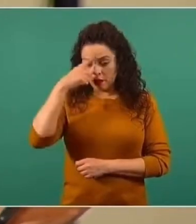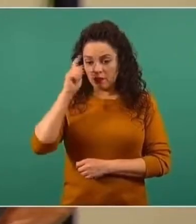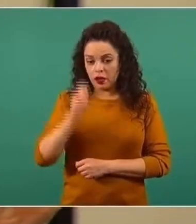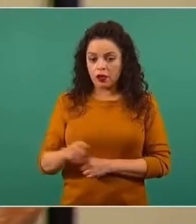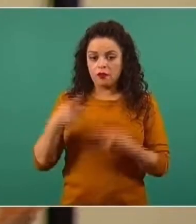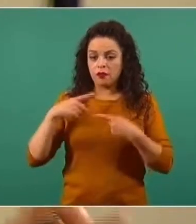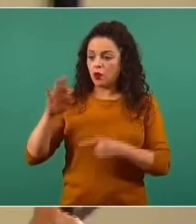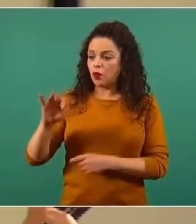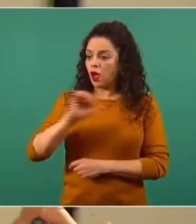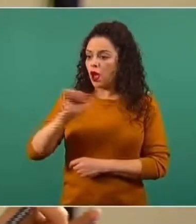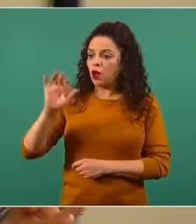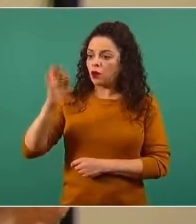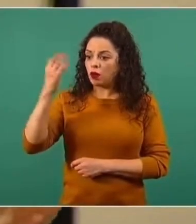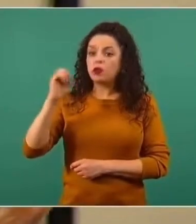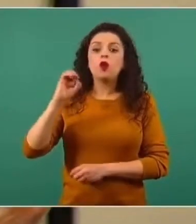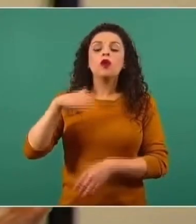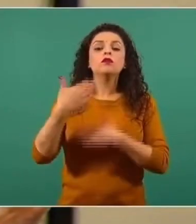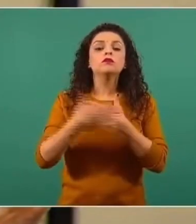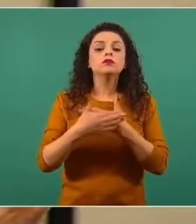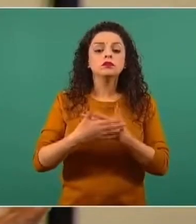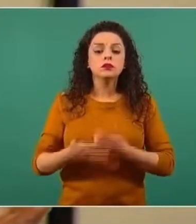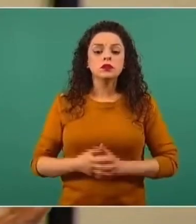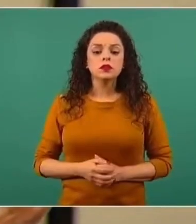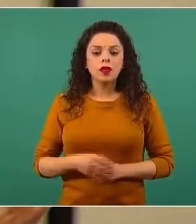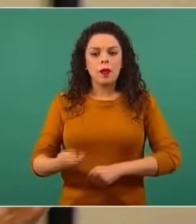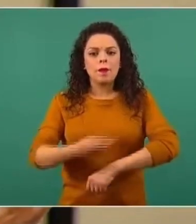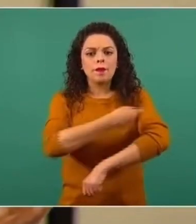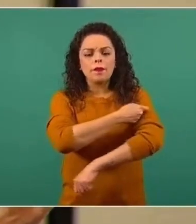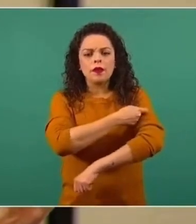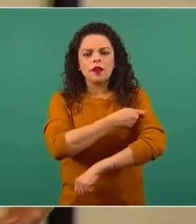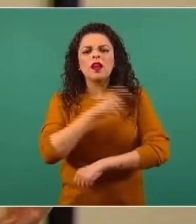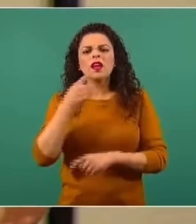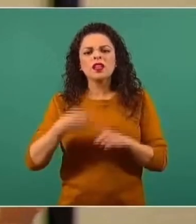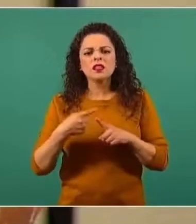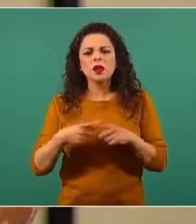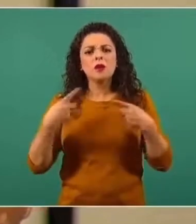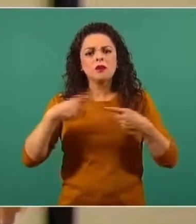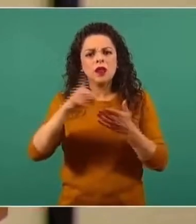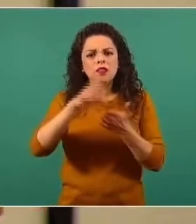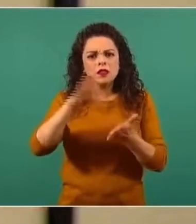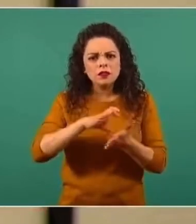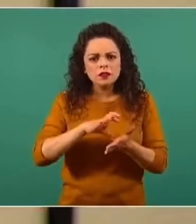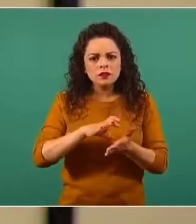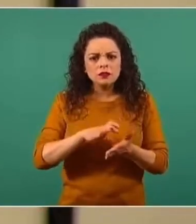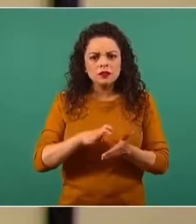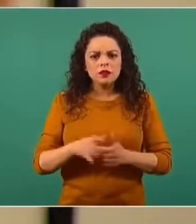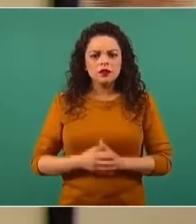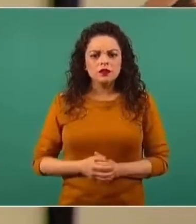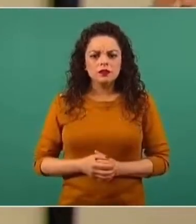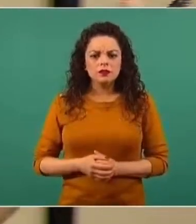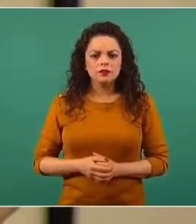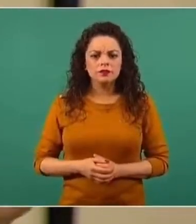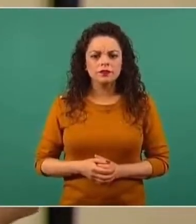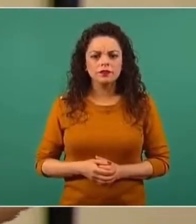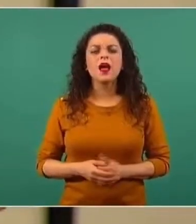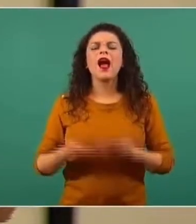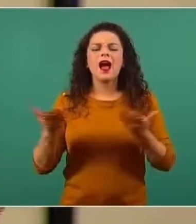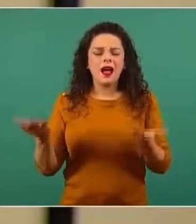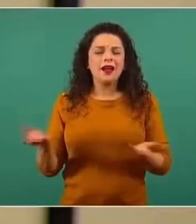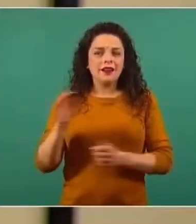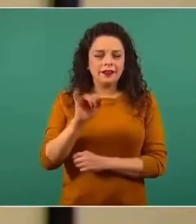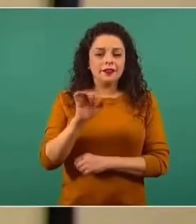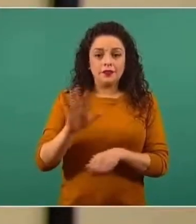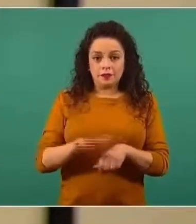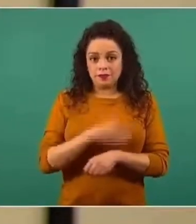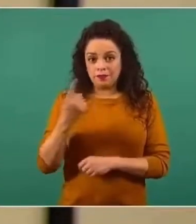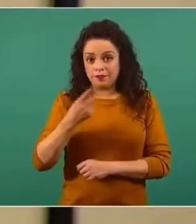49 o próxima. ¿La vacunación de quién? De personas con discapacidad. Ah, qué bueno. Porque teníamos entendido que el plan